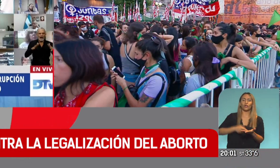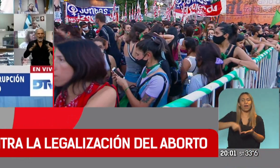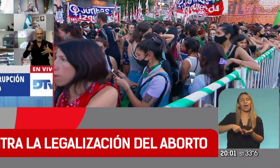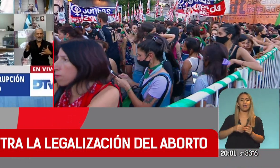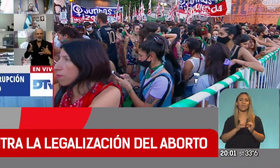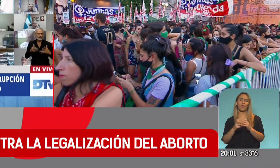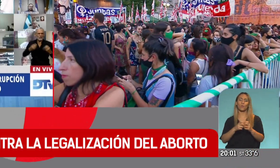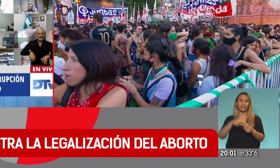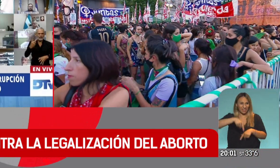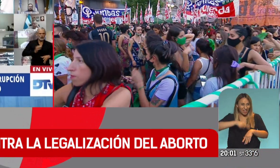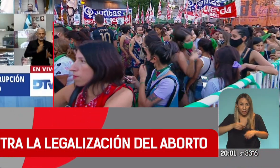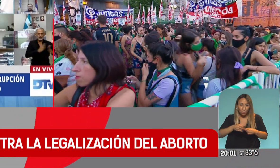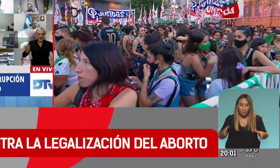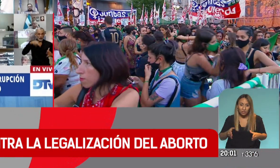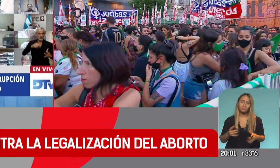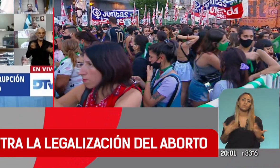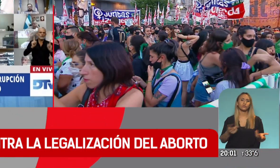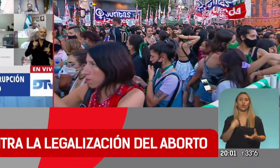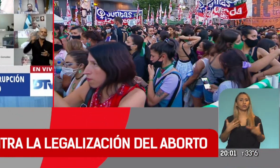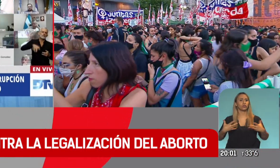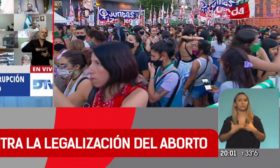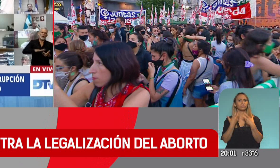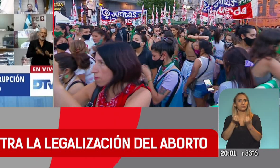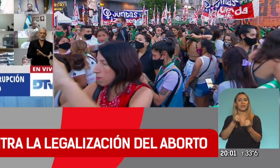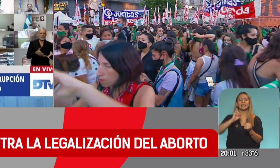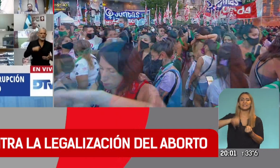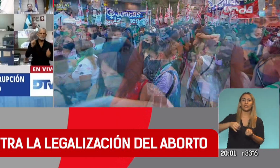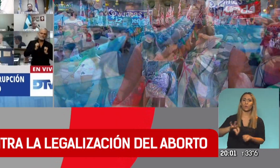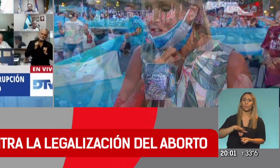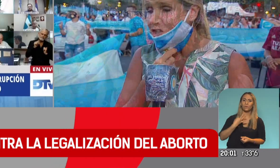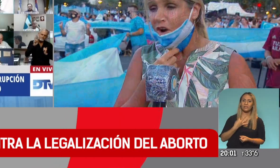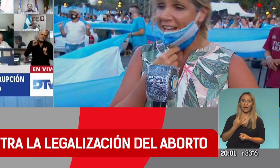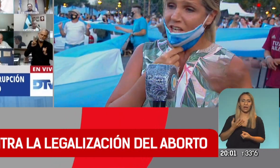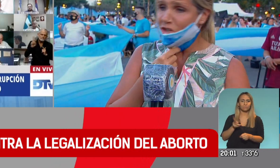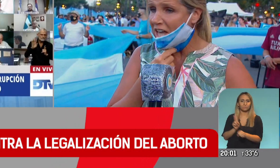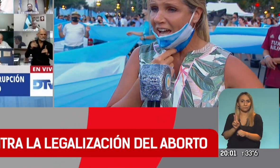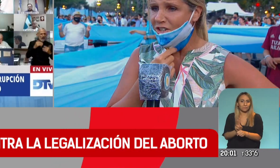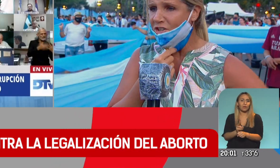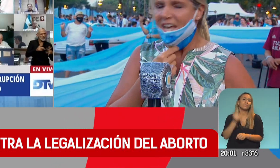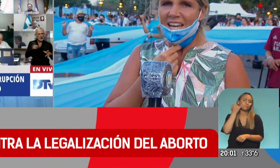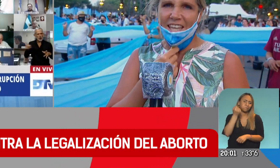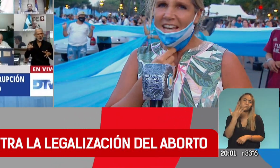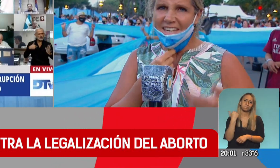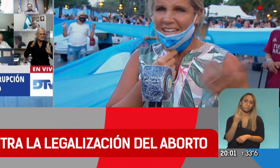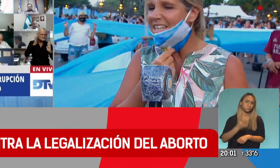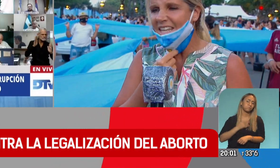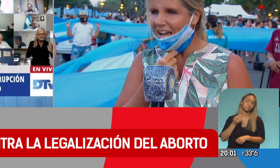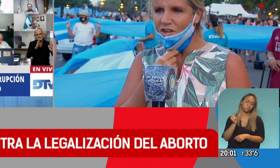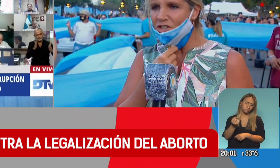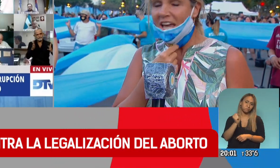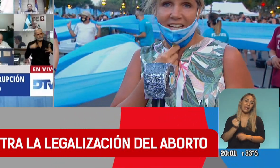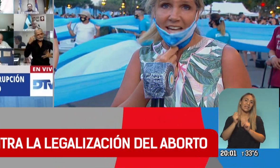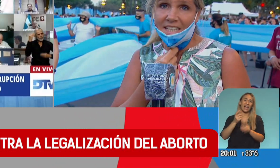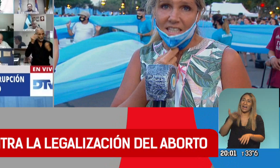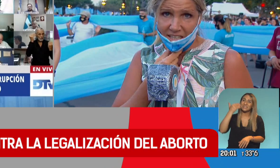estamos aquellos que le decimos sí a la vida, que le decimos sí a todas las vidas. Pero lo hemos hecho hace dos años y desde hace 15